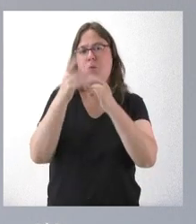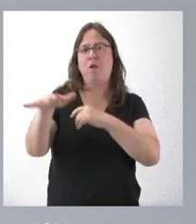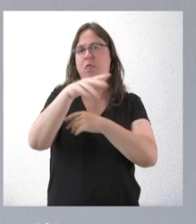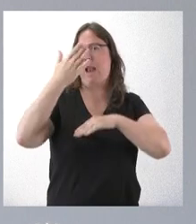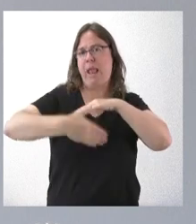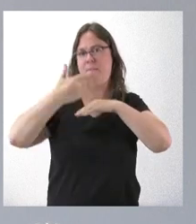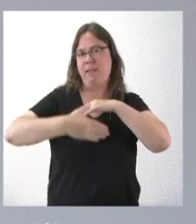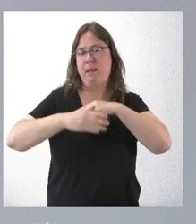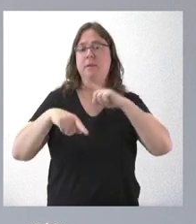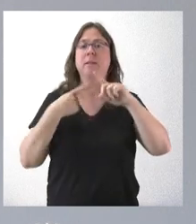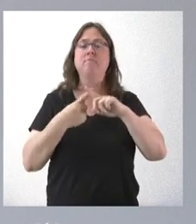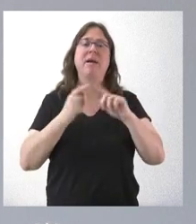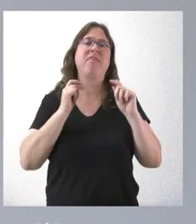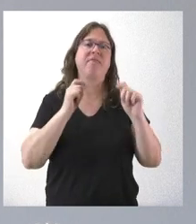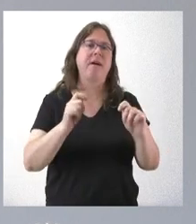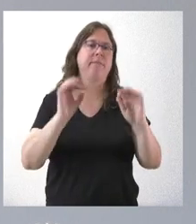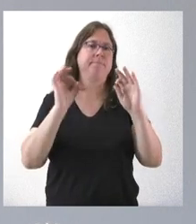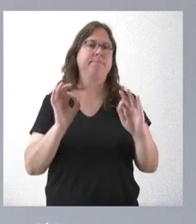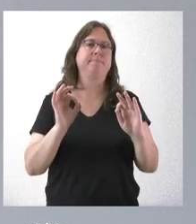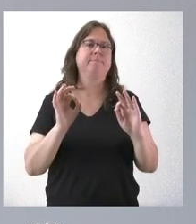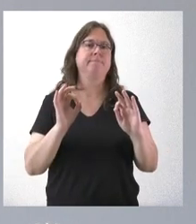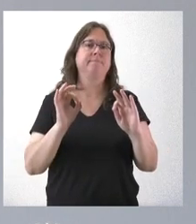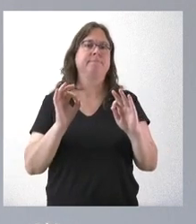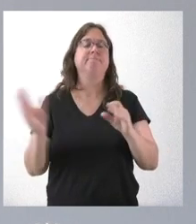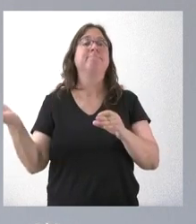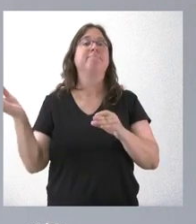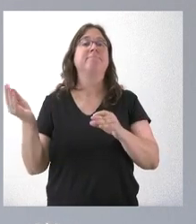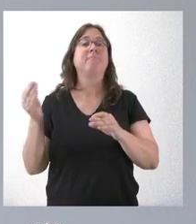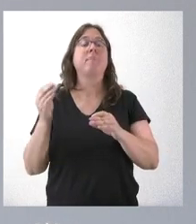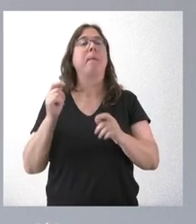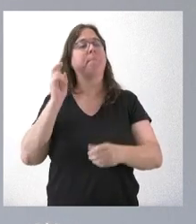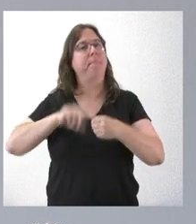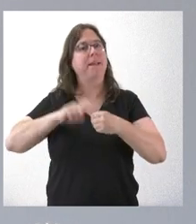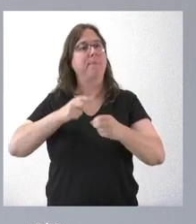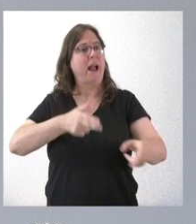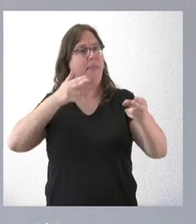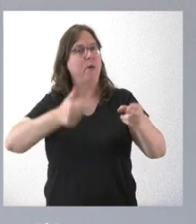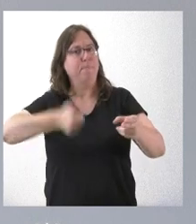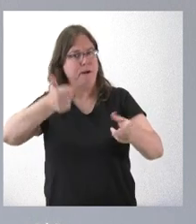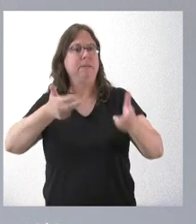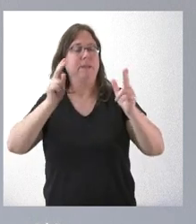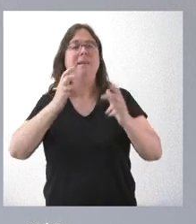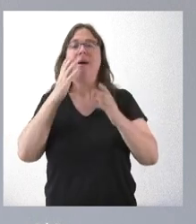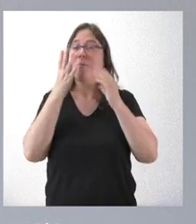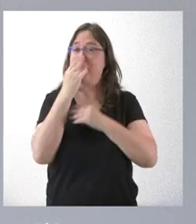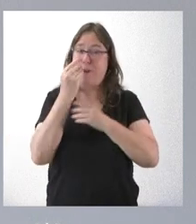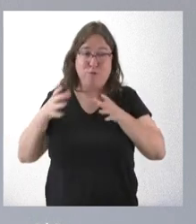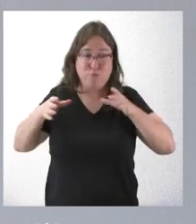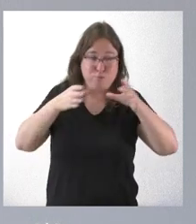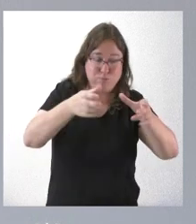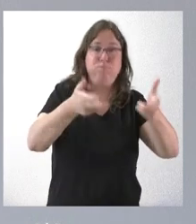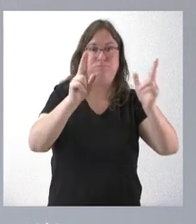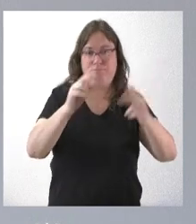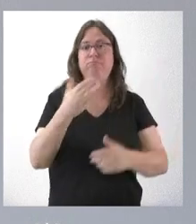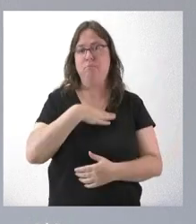protegidas. También se habilita la intervención de un mayor número de cazadores y de perros en las cacerías colectivas, los ganchos, por